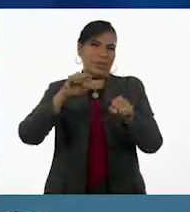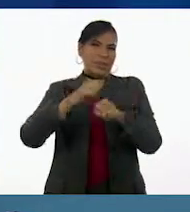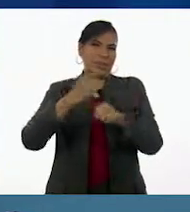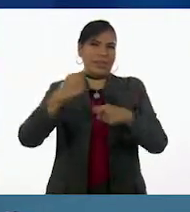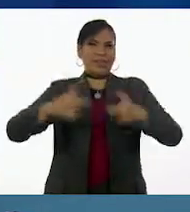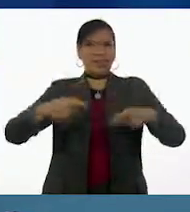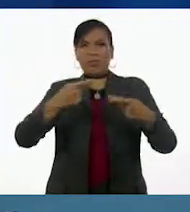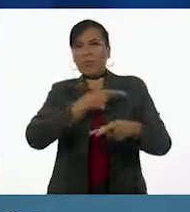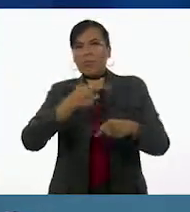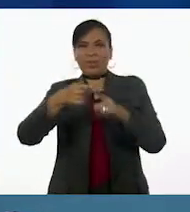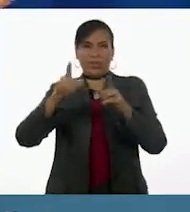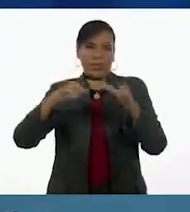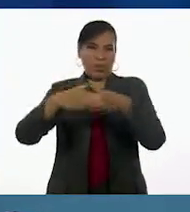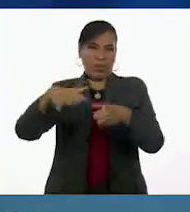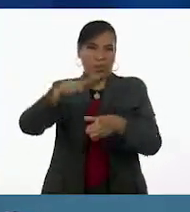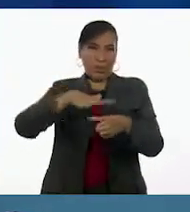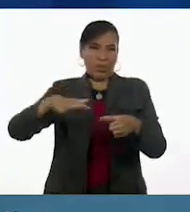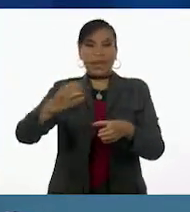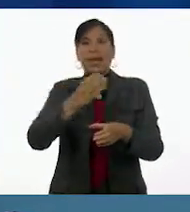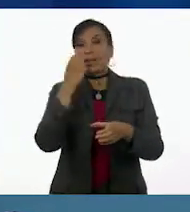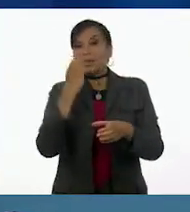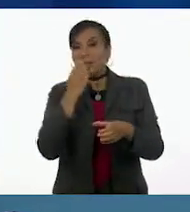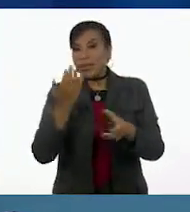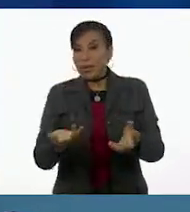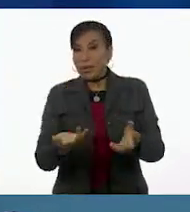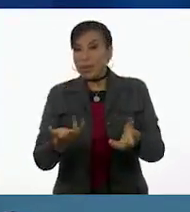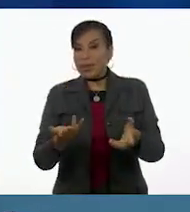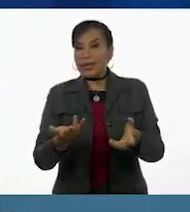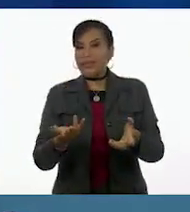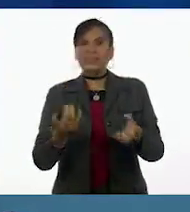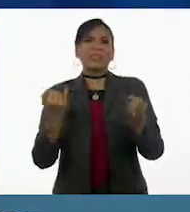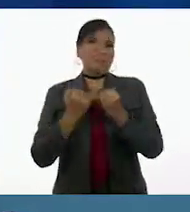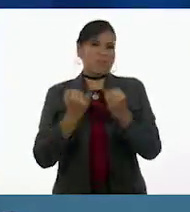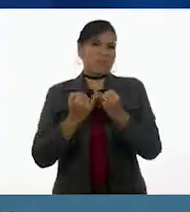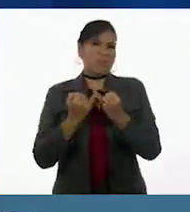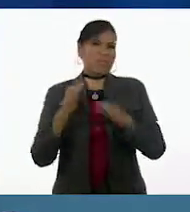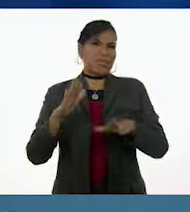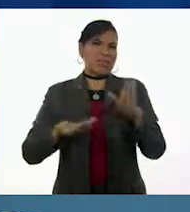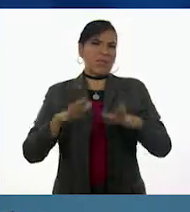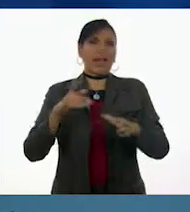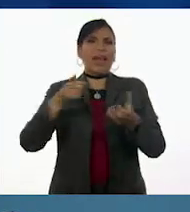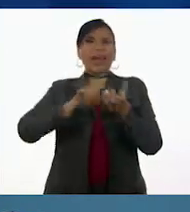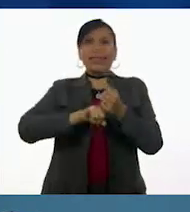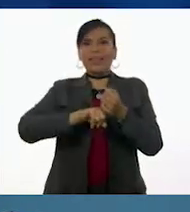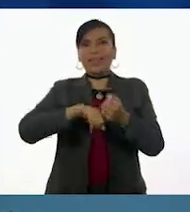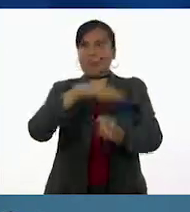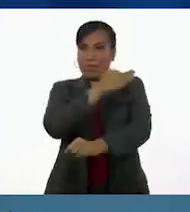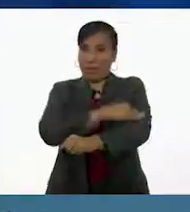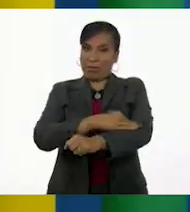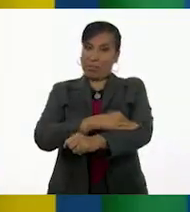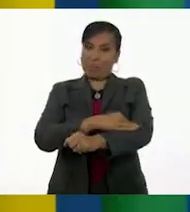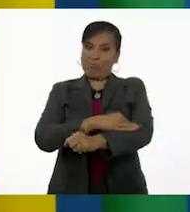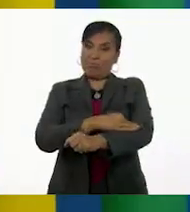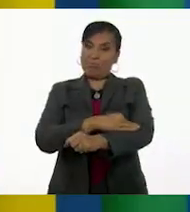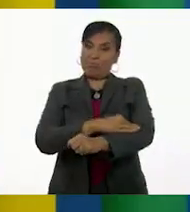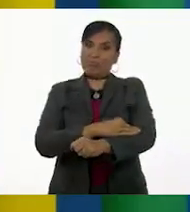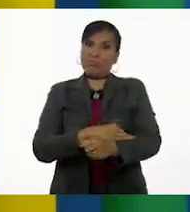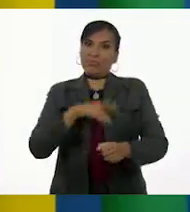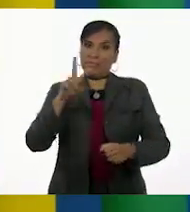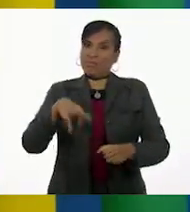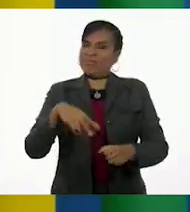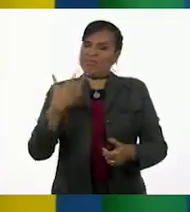en nuestras comunidades, en las escuelas e inclusive dentro de las propias familias. ¡Qué